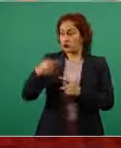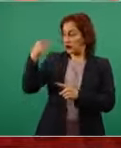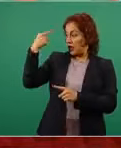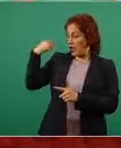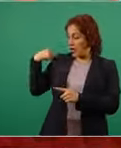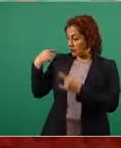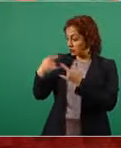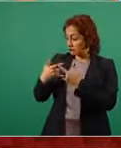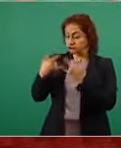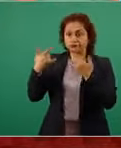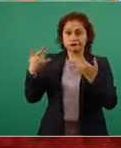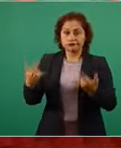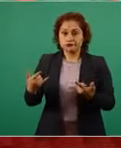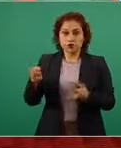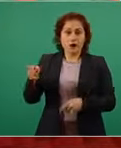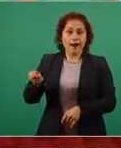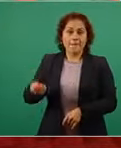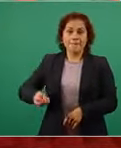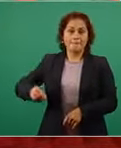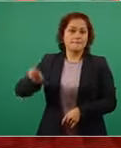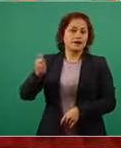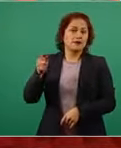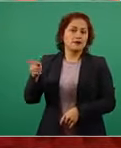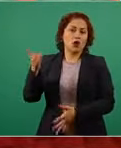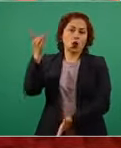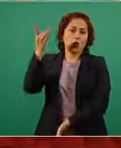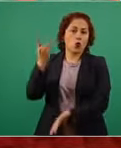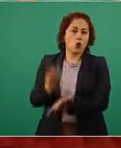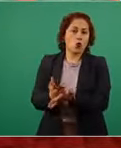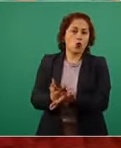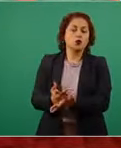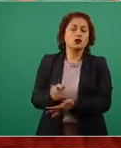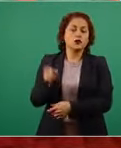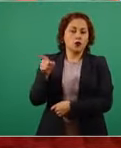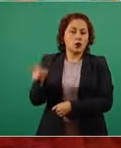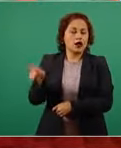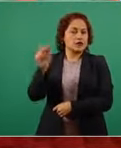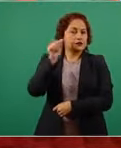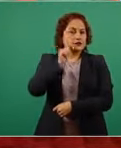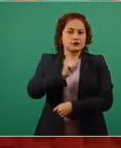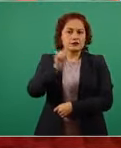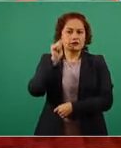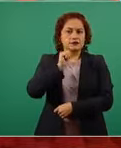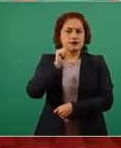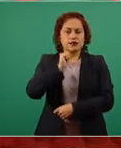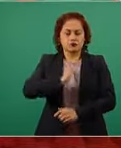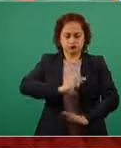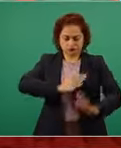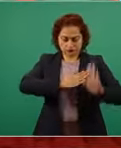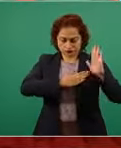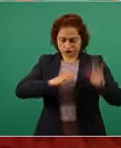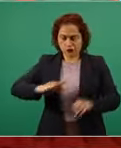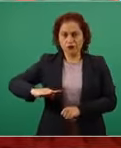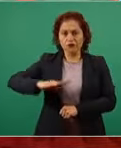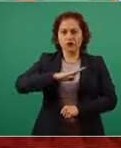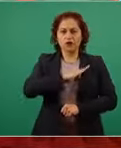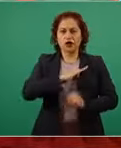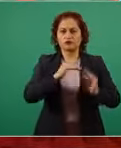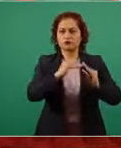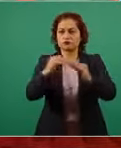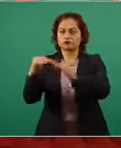Nadie como él ha creído con tanta devoción en la democracia.